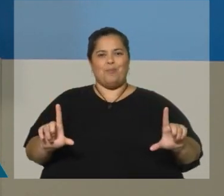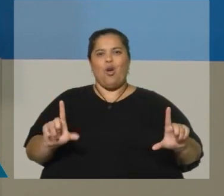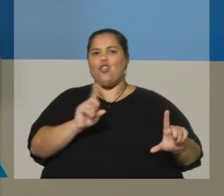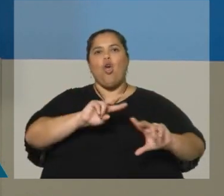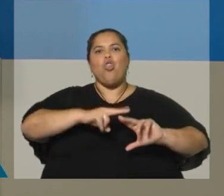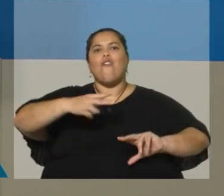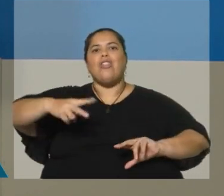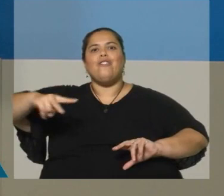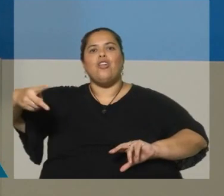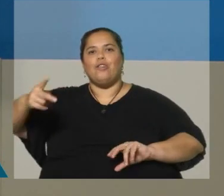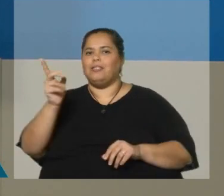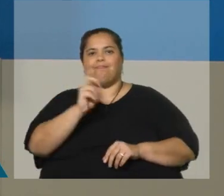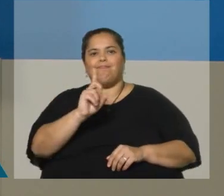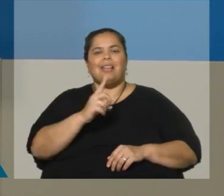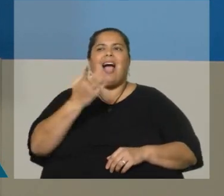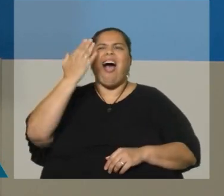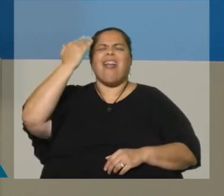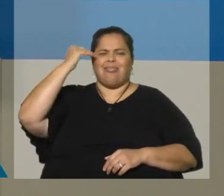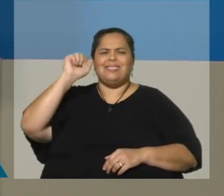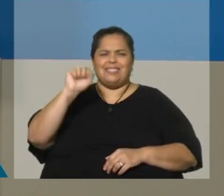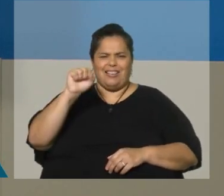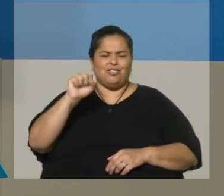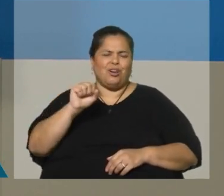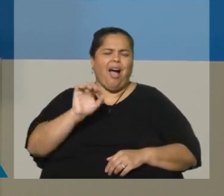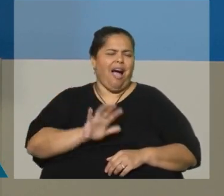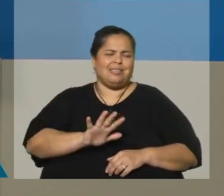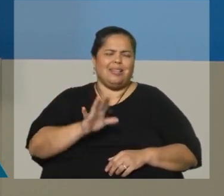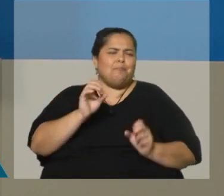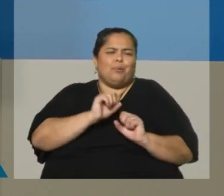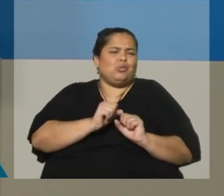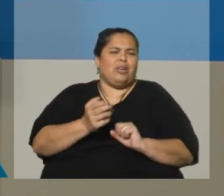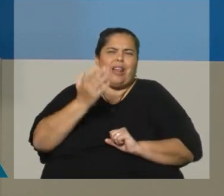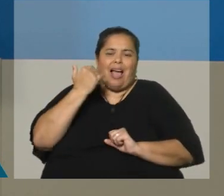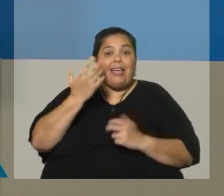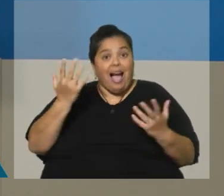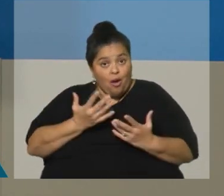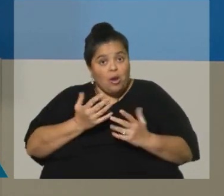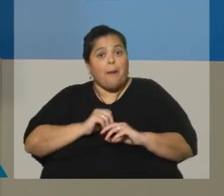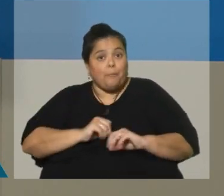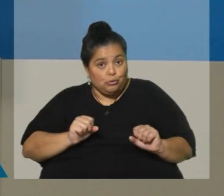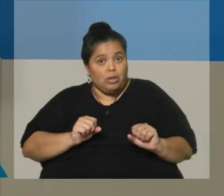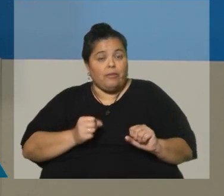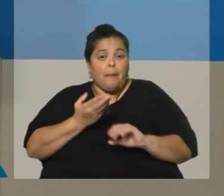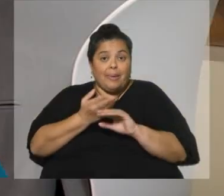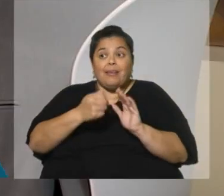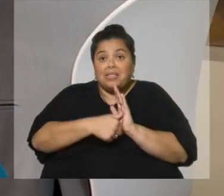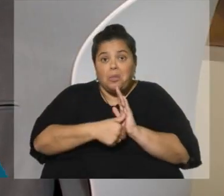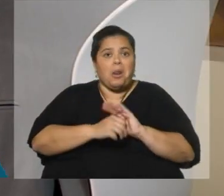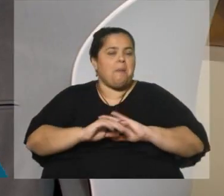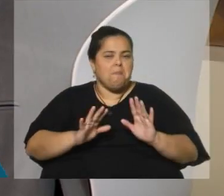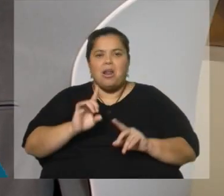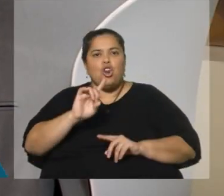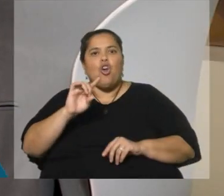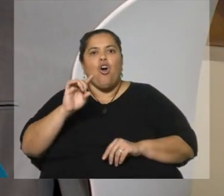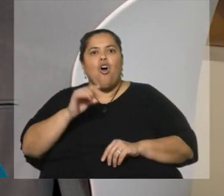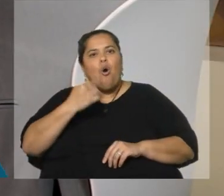duplicados. Cosas que en otros censos esto era imposible y ahora sí es posible realizar este hecho. Igual si hay aquí, bueno, hubo una